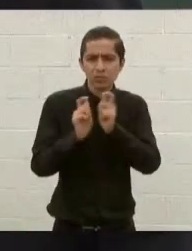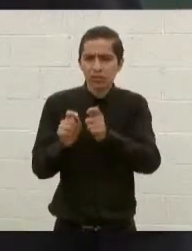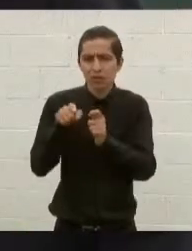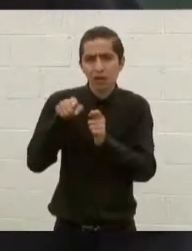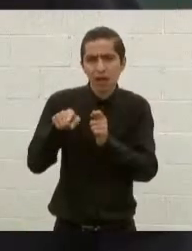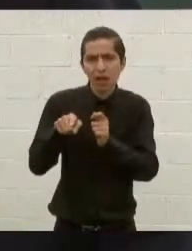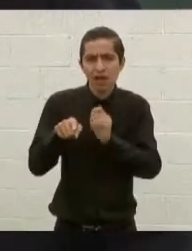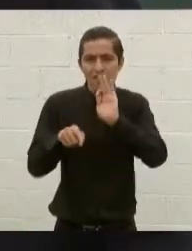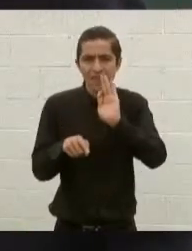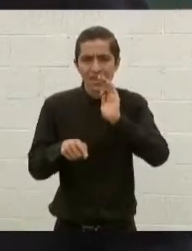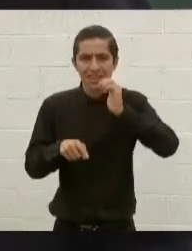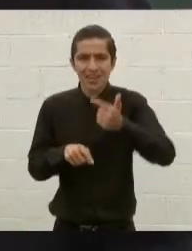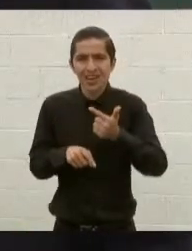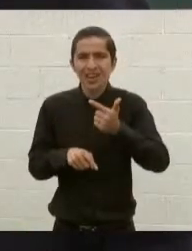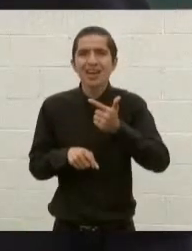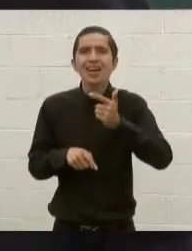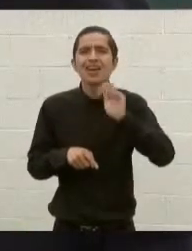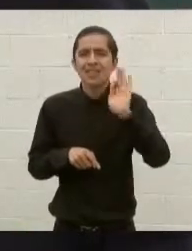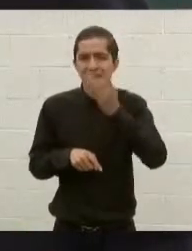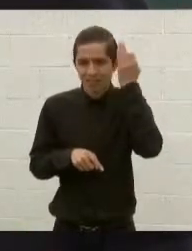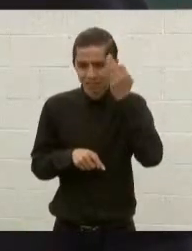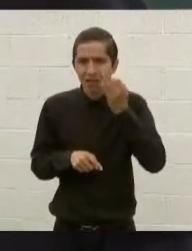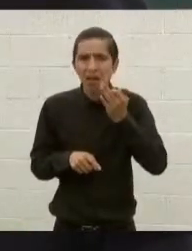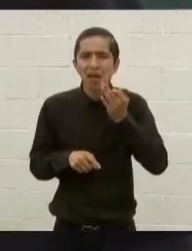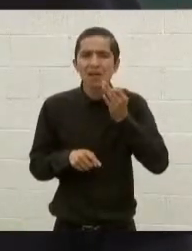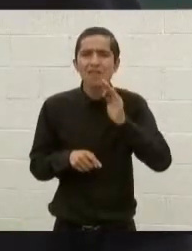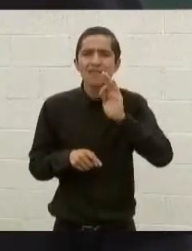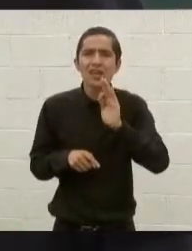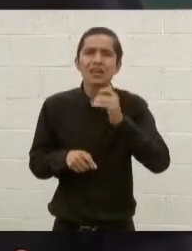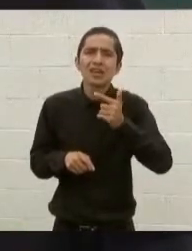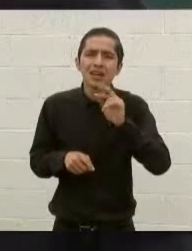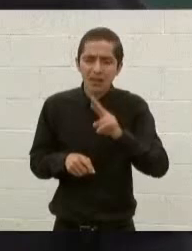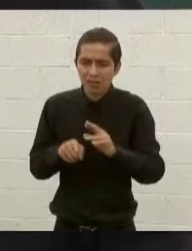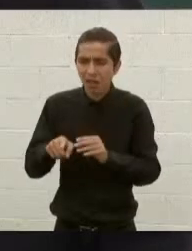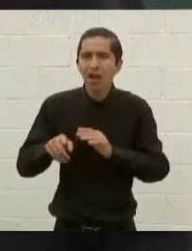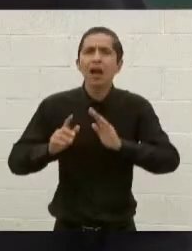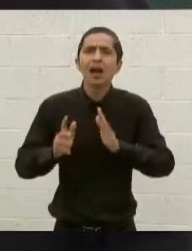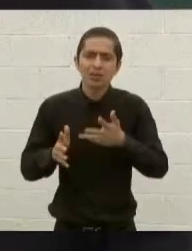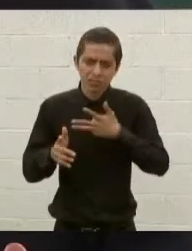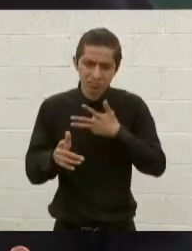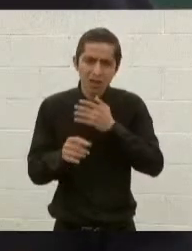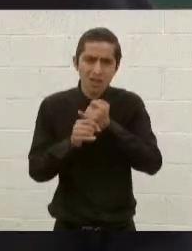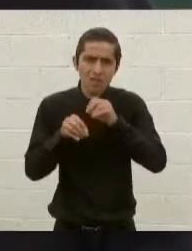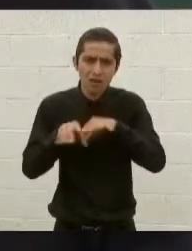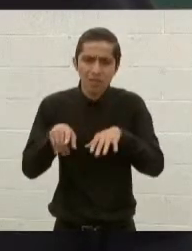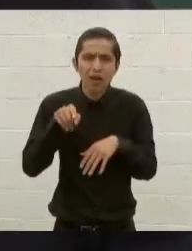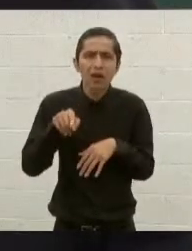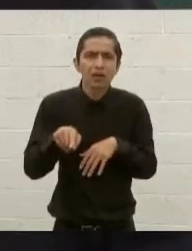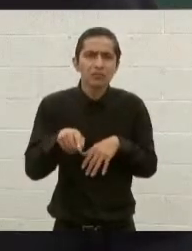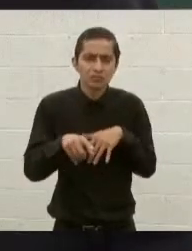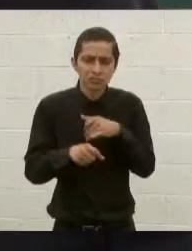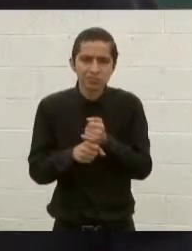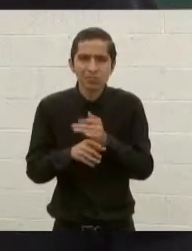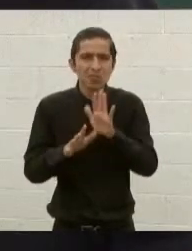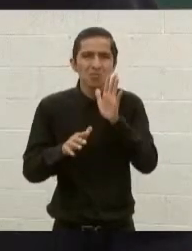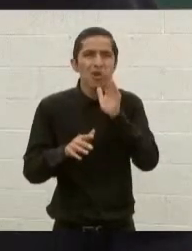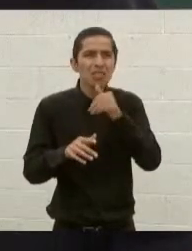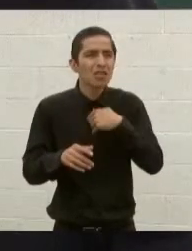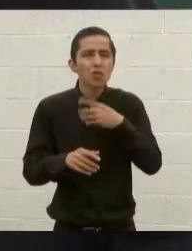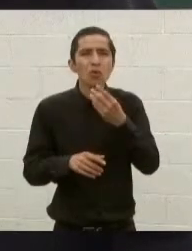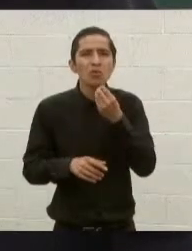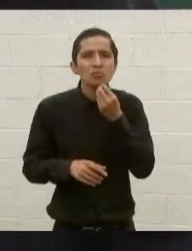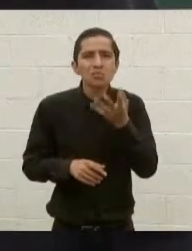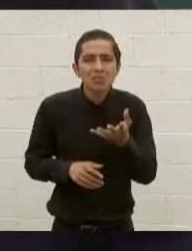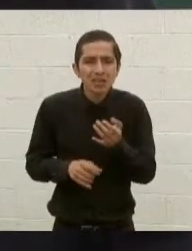la Fiscalía General de la República. No pudiera adelantar información puesto que